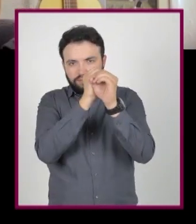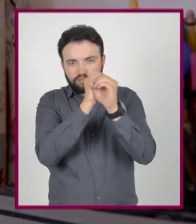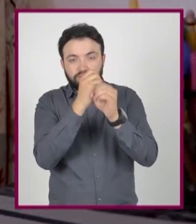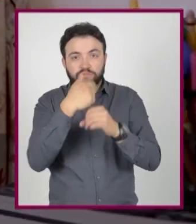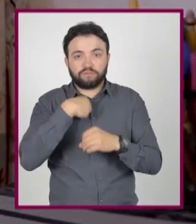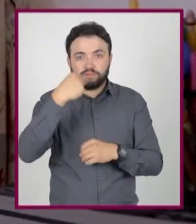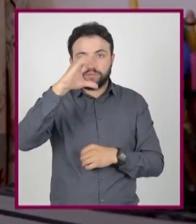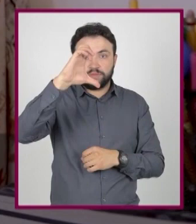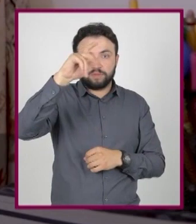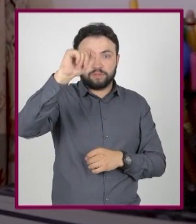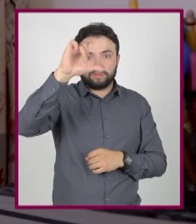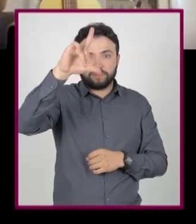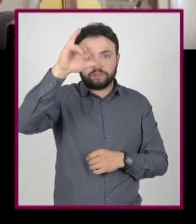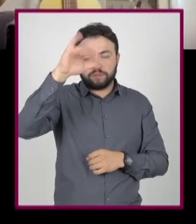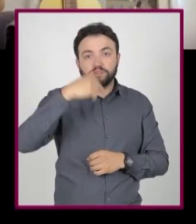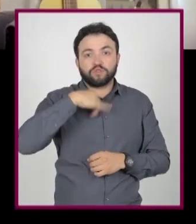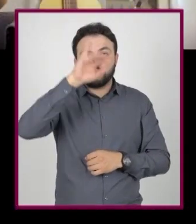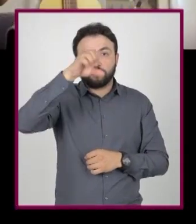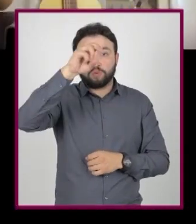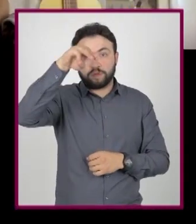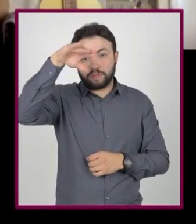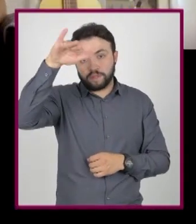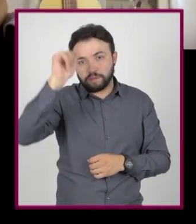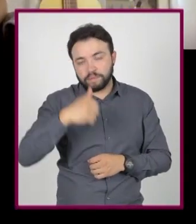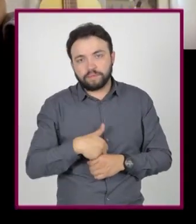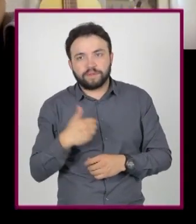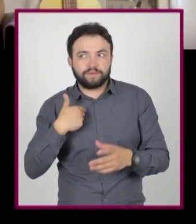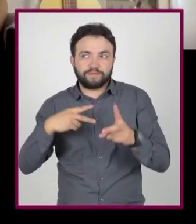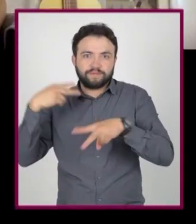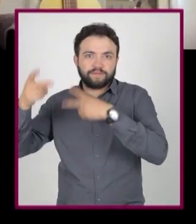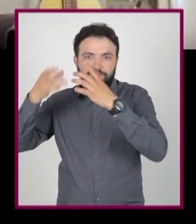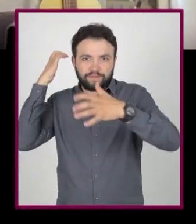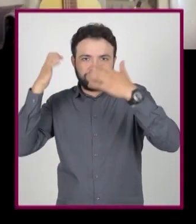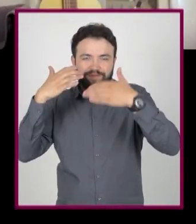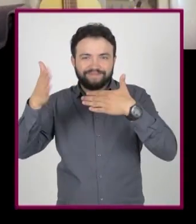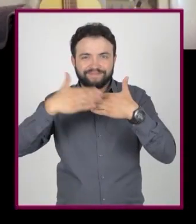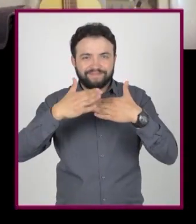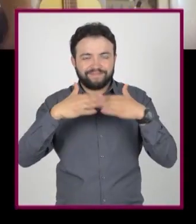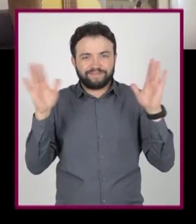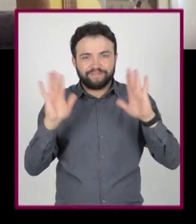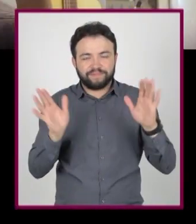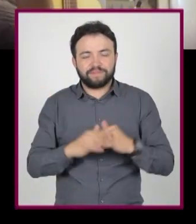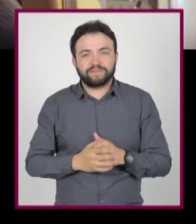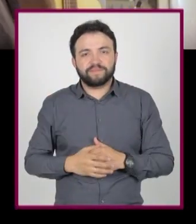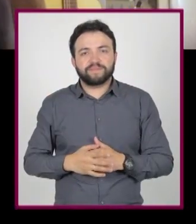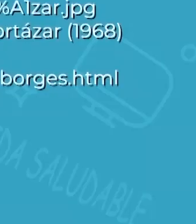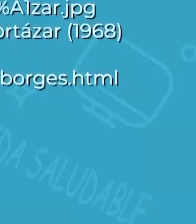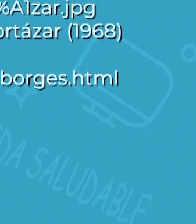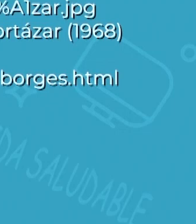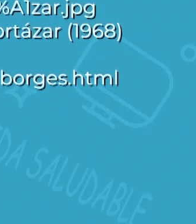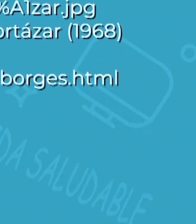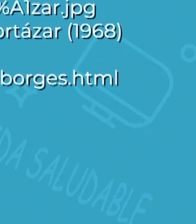curiosos. Yo soy Ziklali. Y yo soy Juanma y ya me voy a bañar. Hasta la próxima. ¡Gracias! Salve!